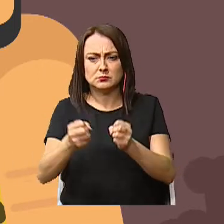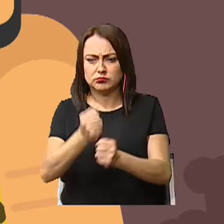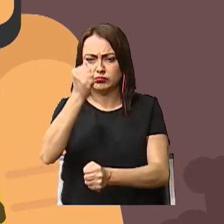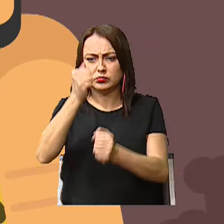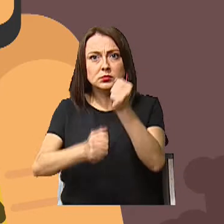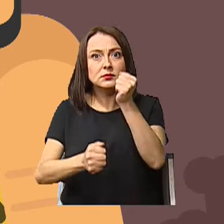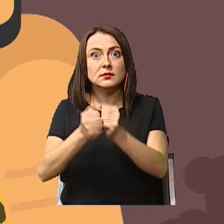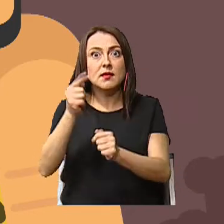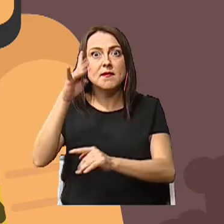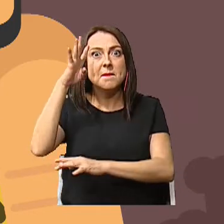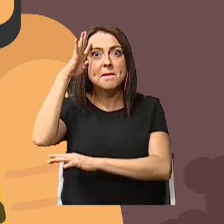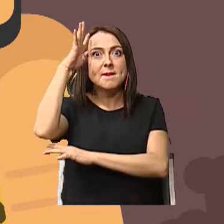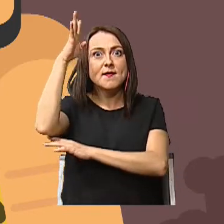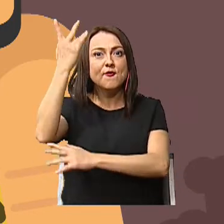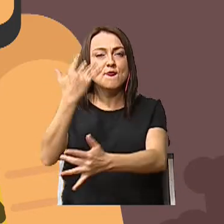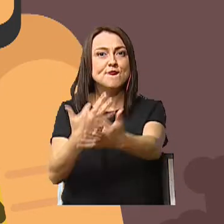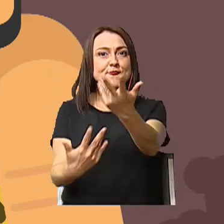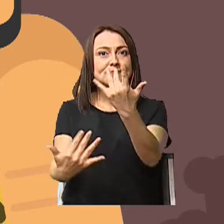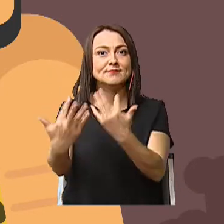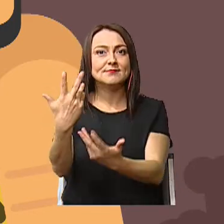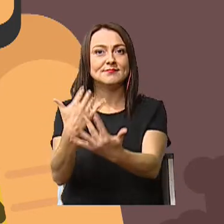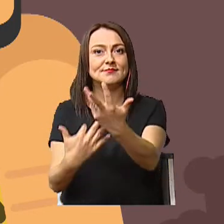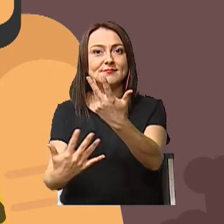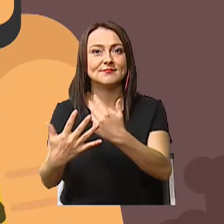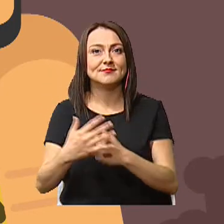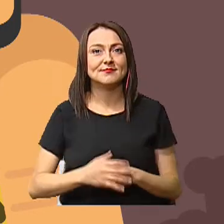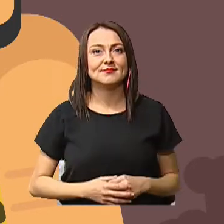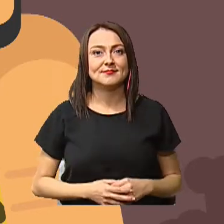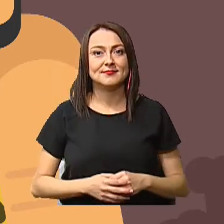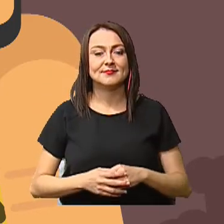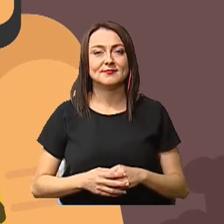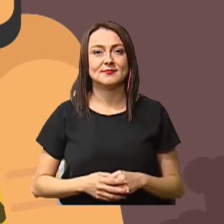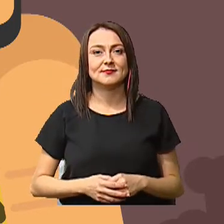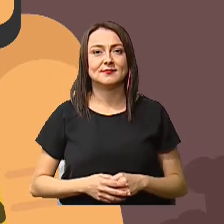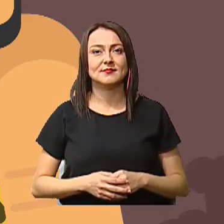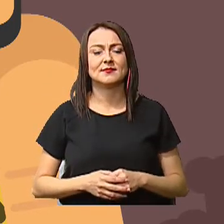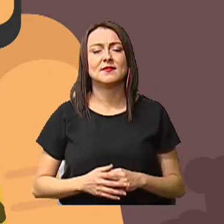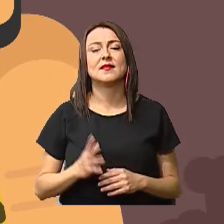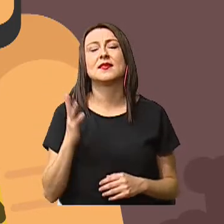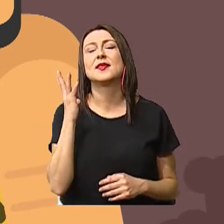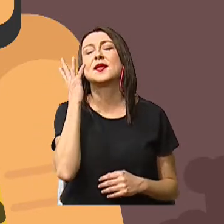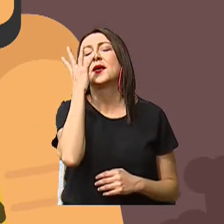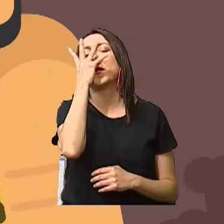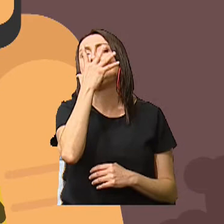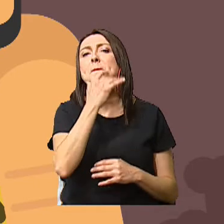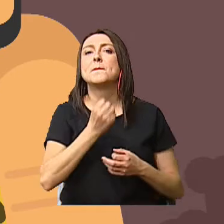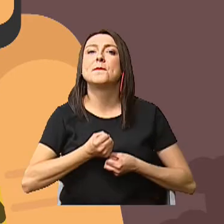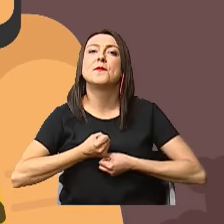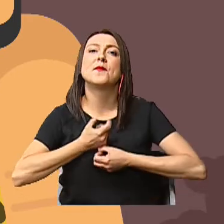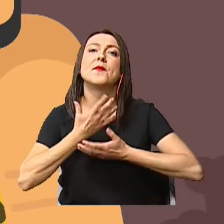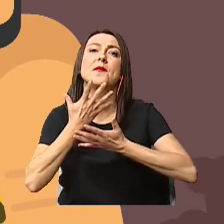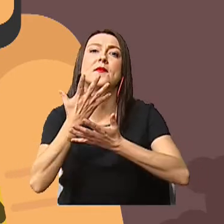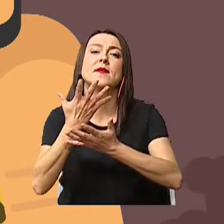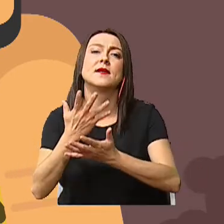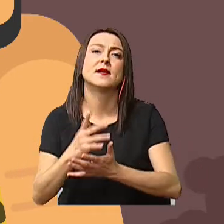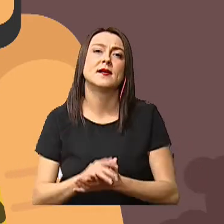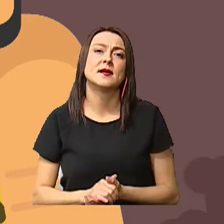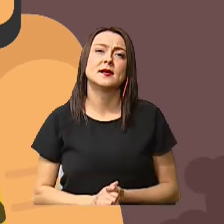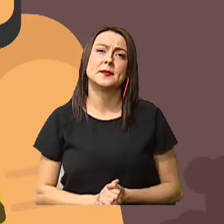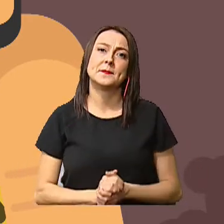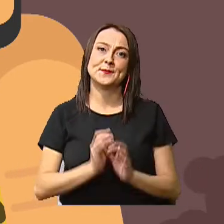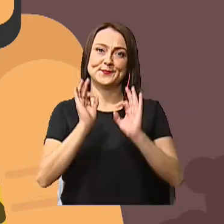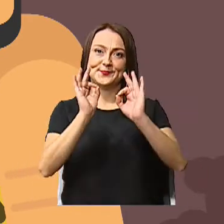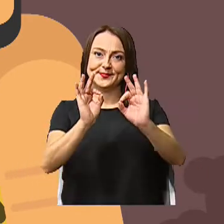inventado el fuego ¡Qué hermoso poema! Muy